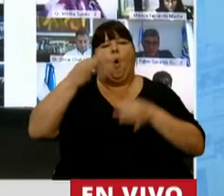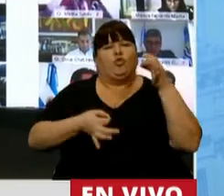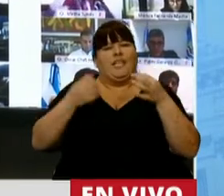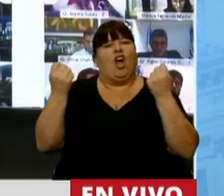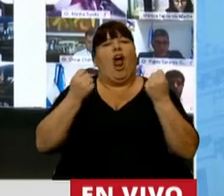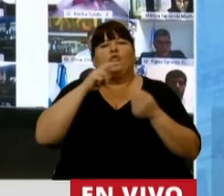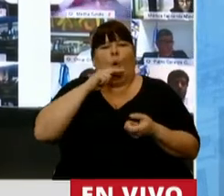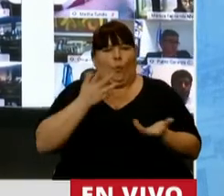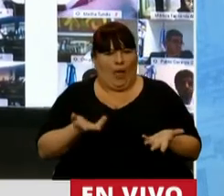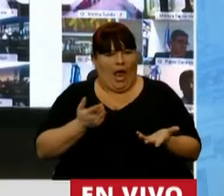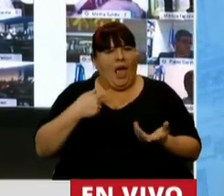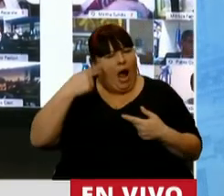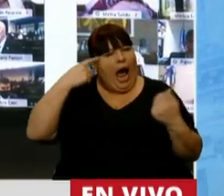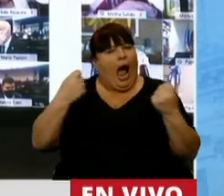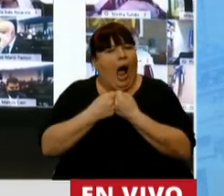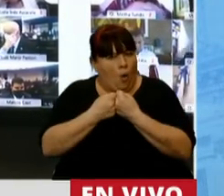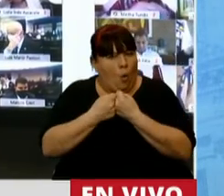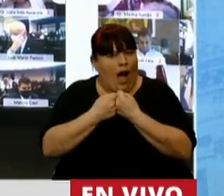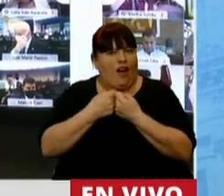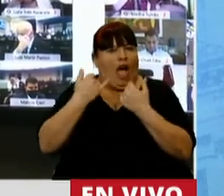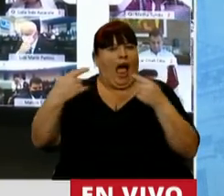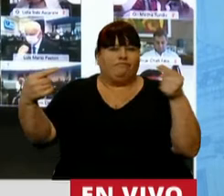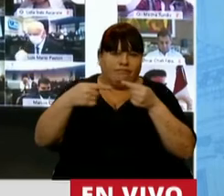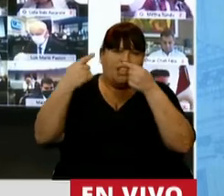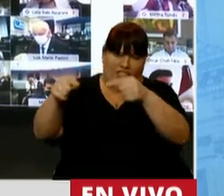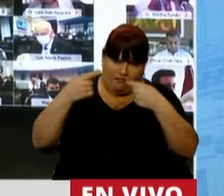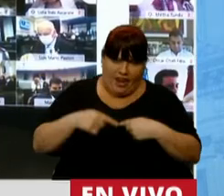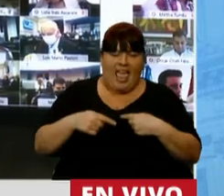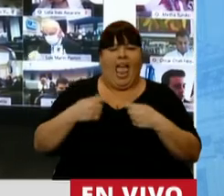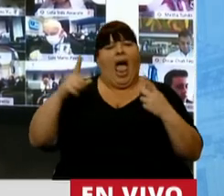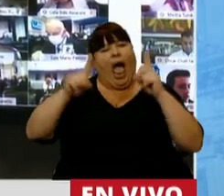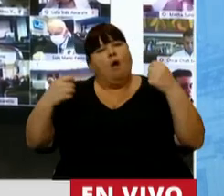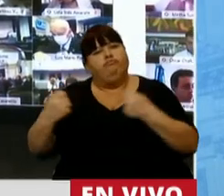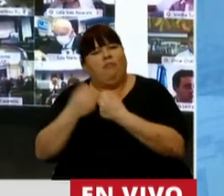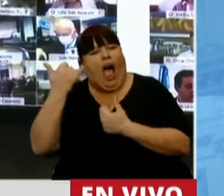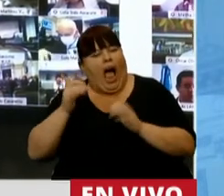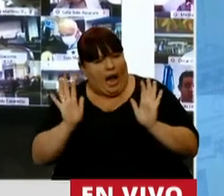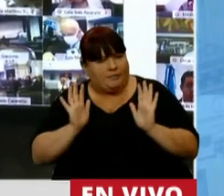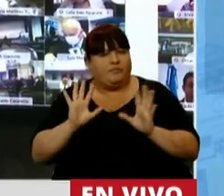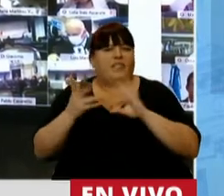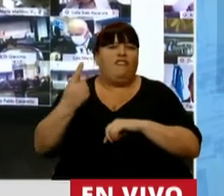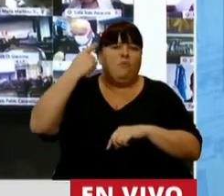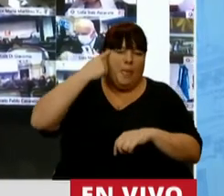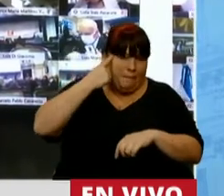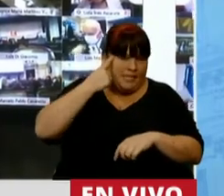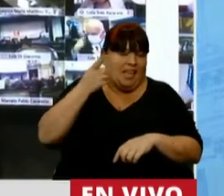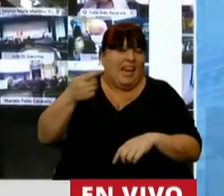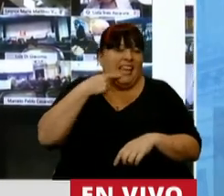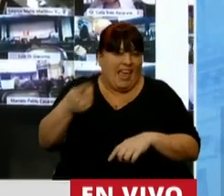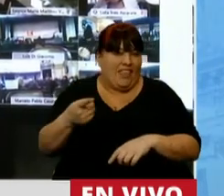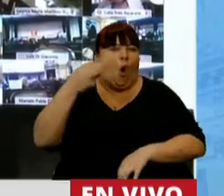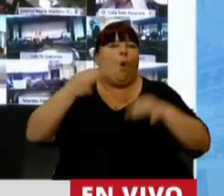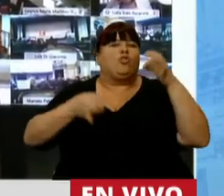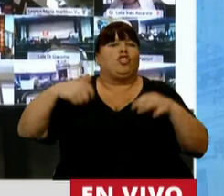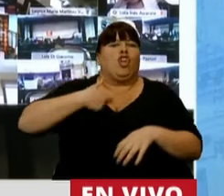con los falconverdes porque coincidimos con nuestras diferencias y con nuestras coincidencias con la ideología que expresa de